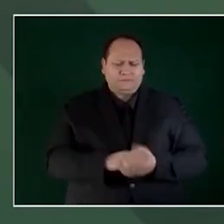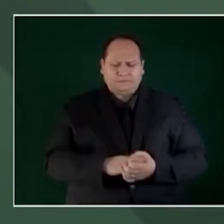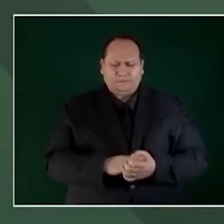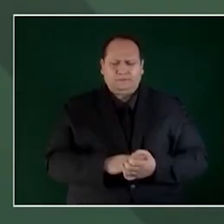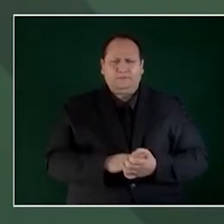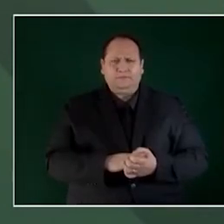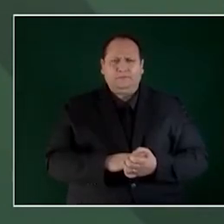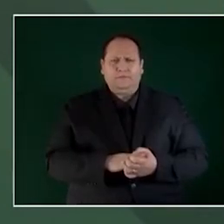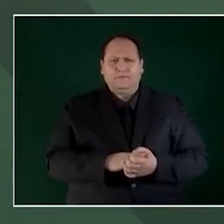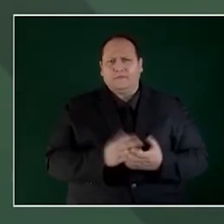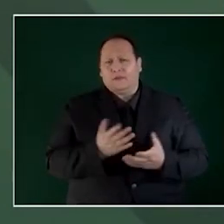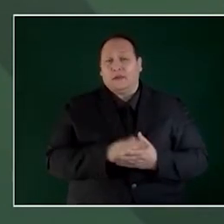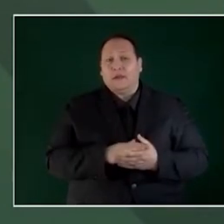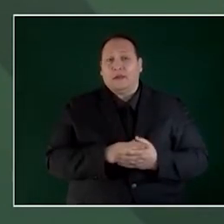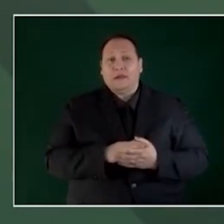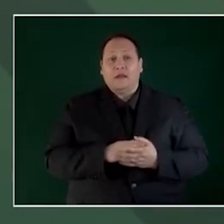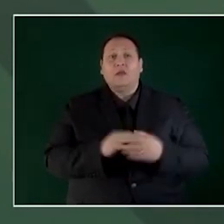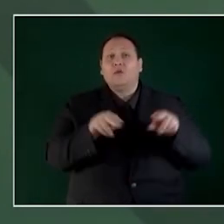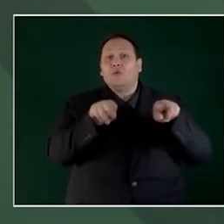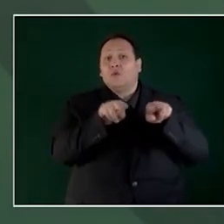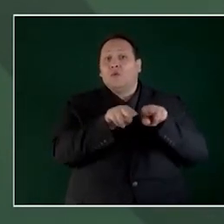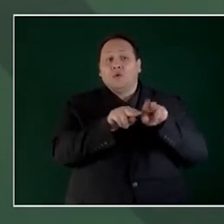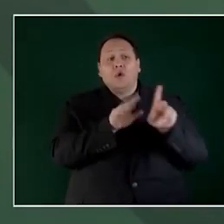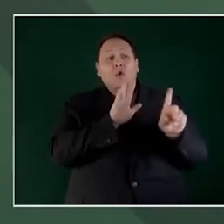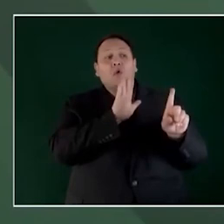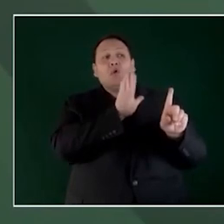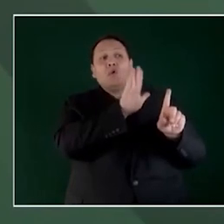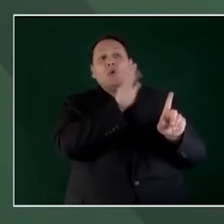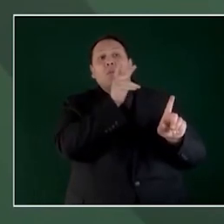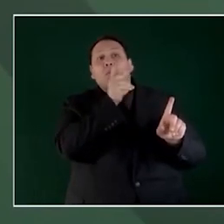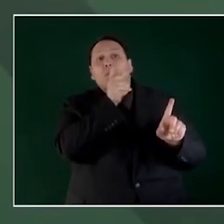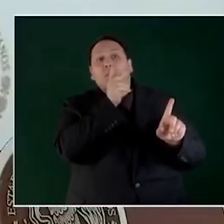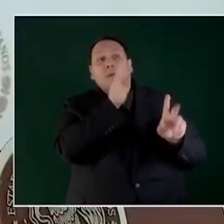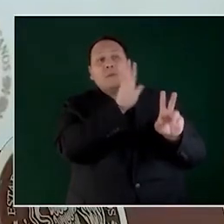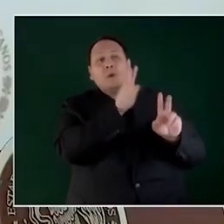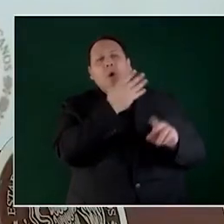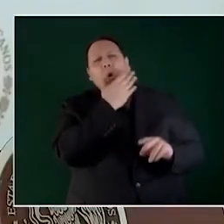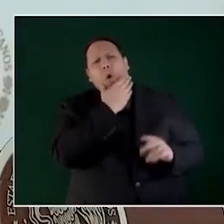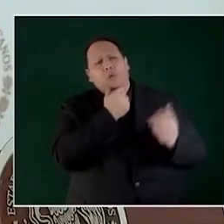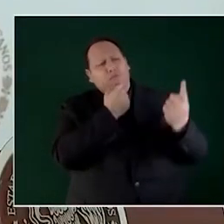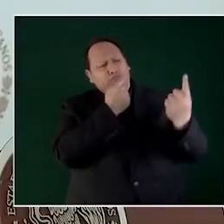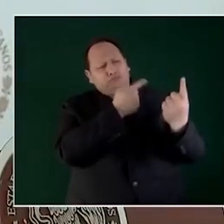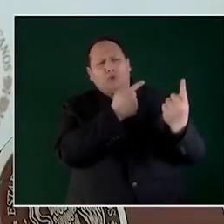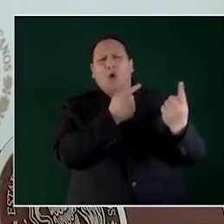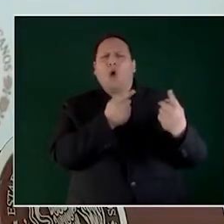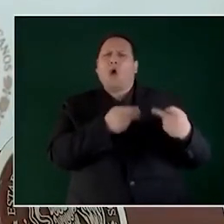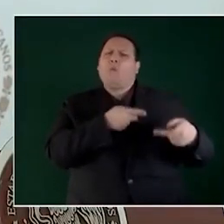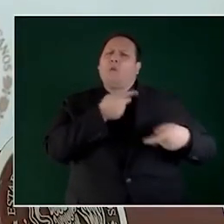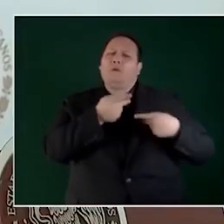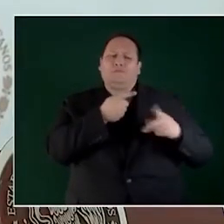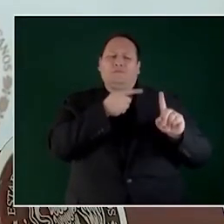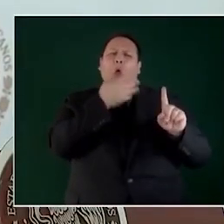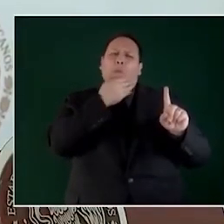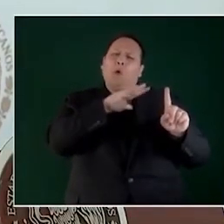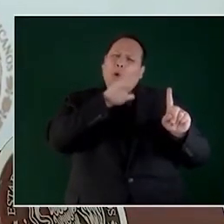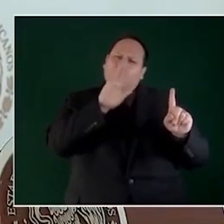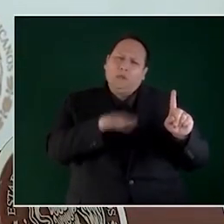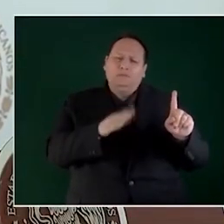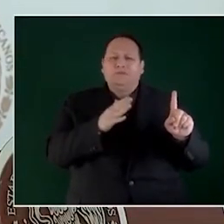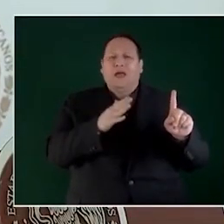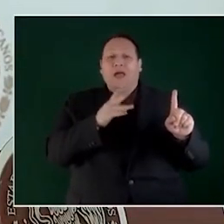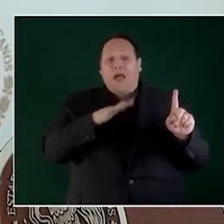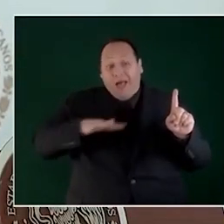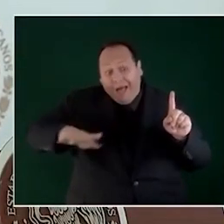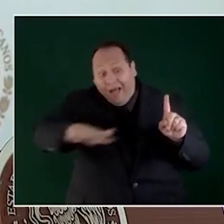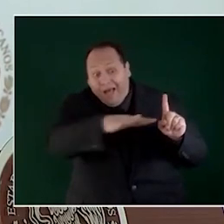Y el papá de la nuera, pues es un poeta ya afinado, muy querido en